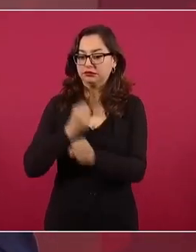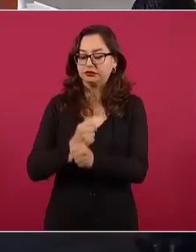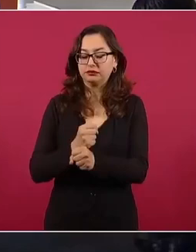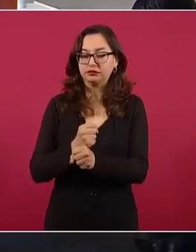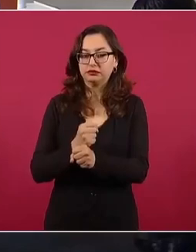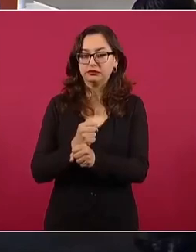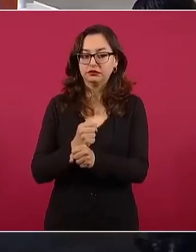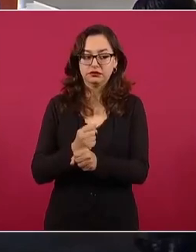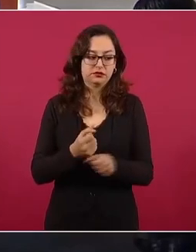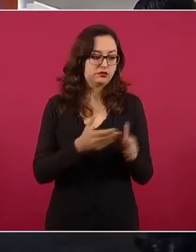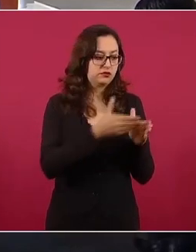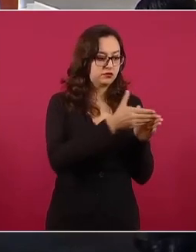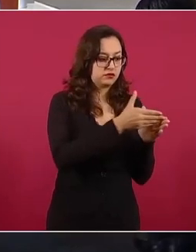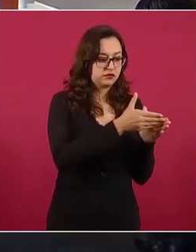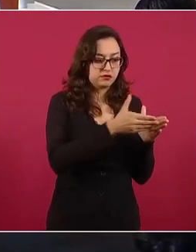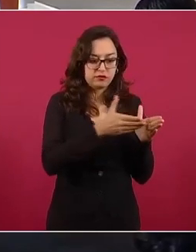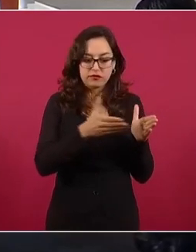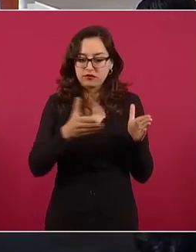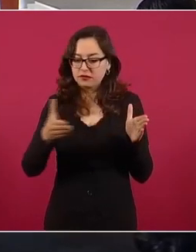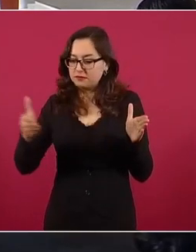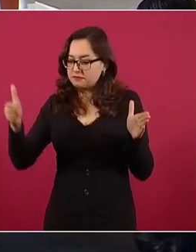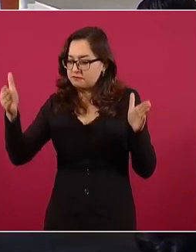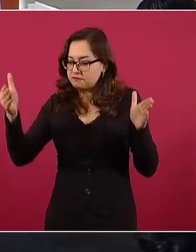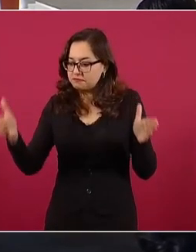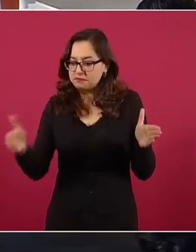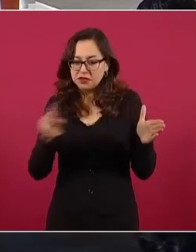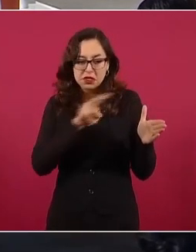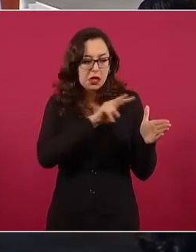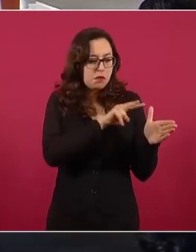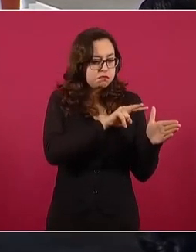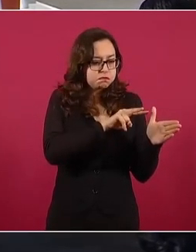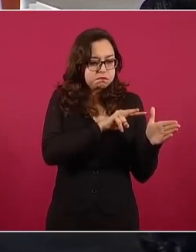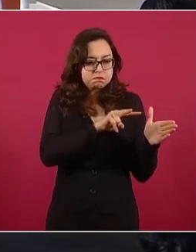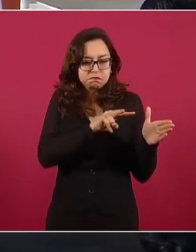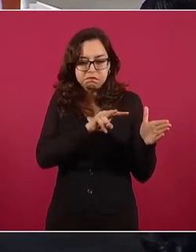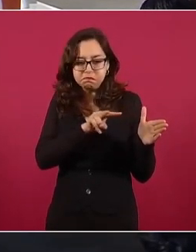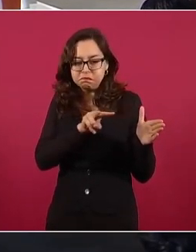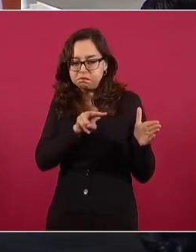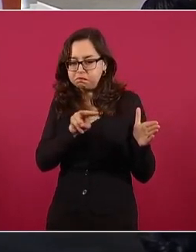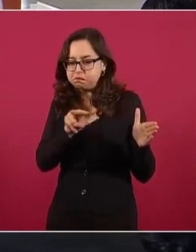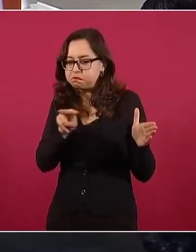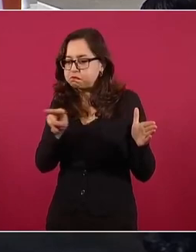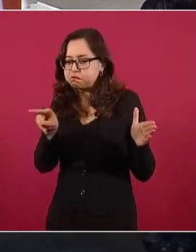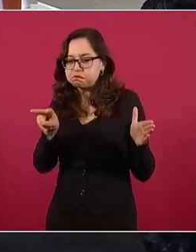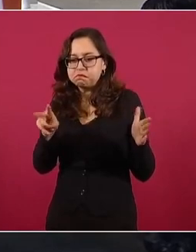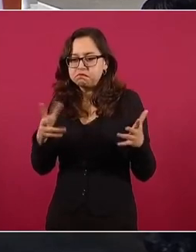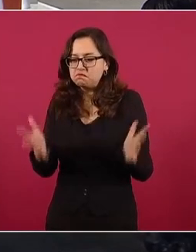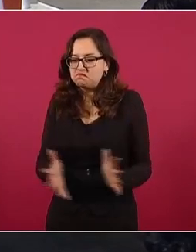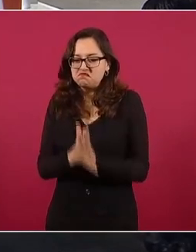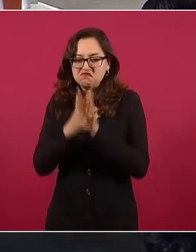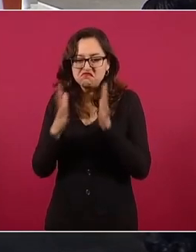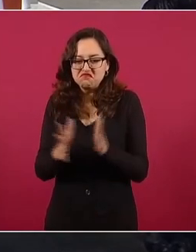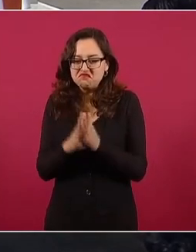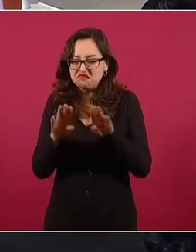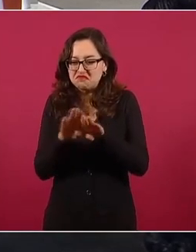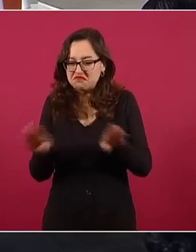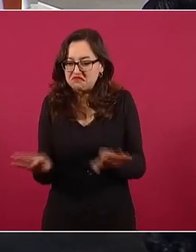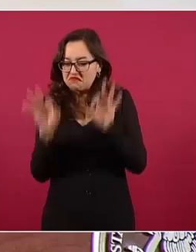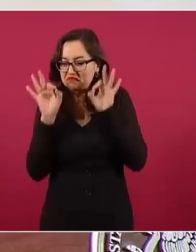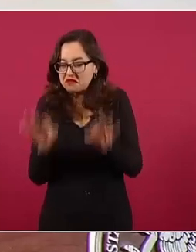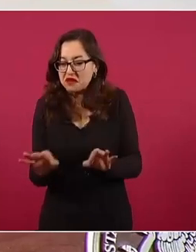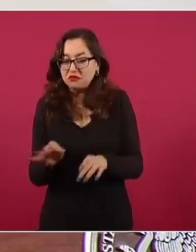yo creo que cuando mucho,